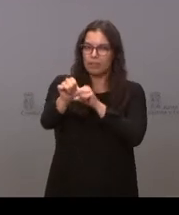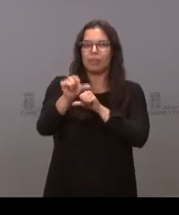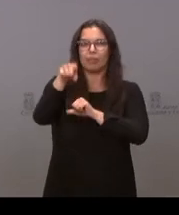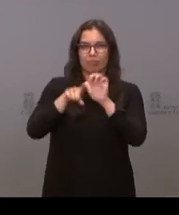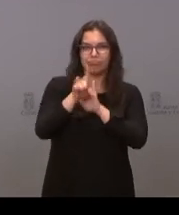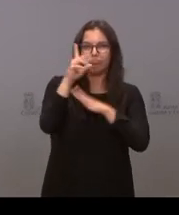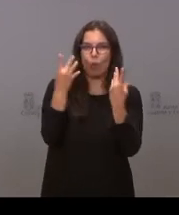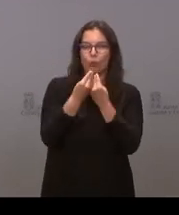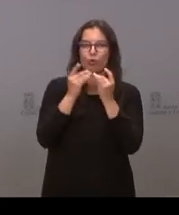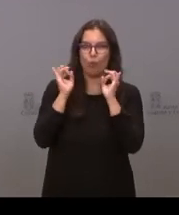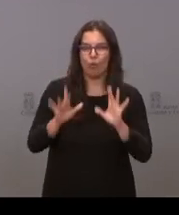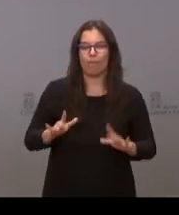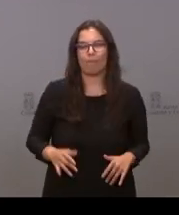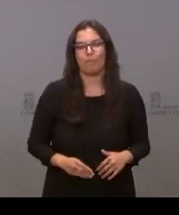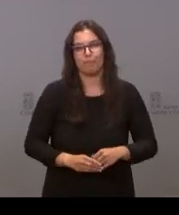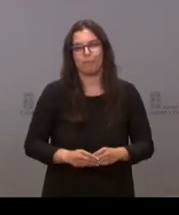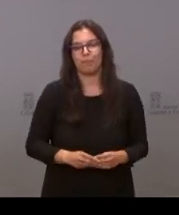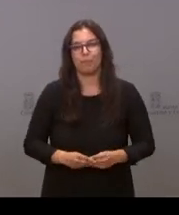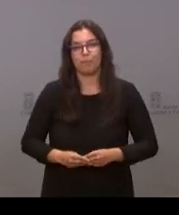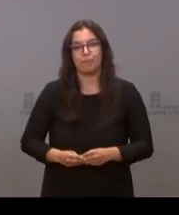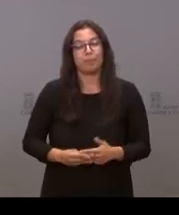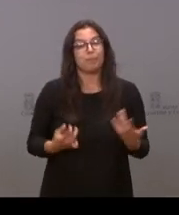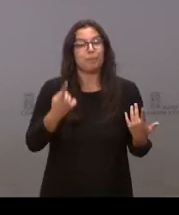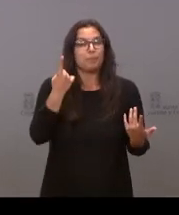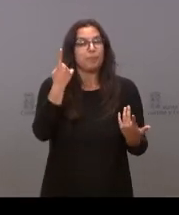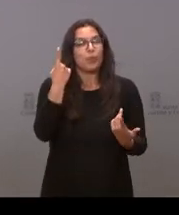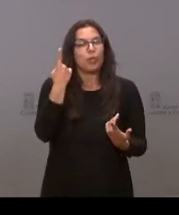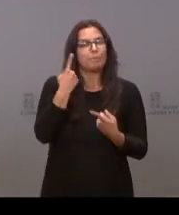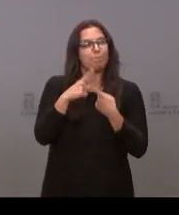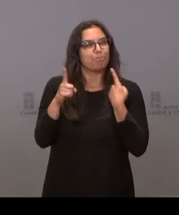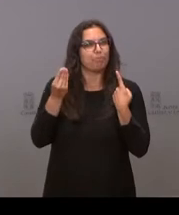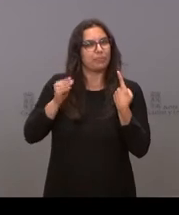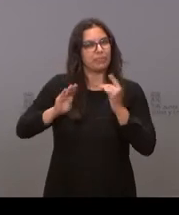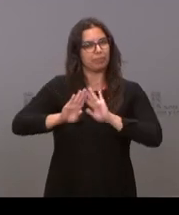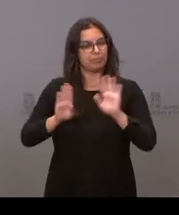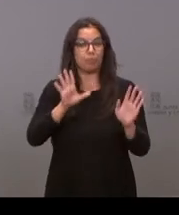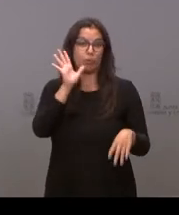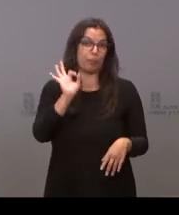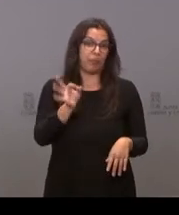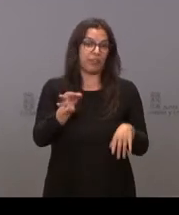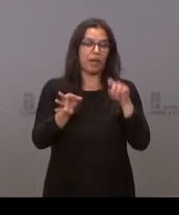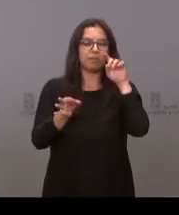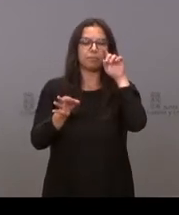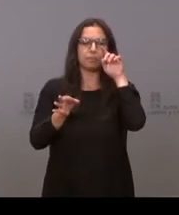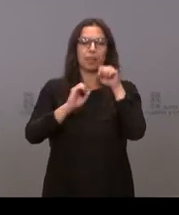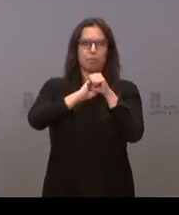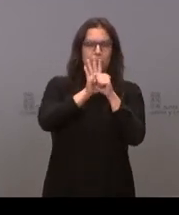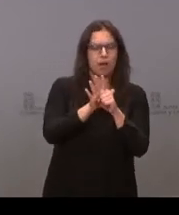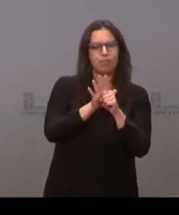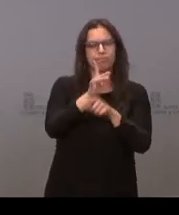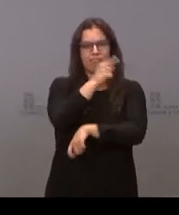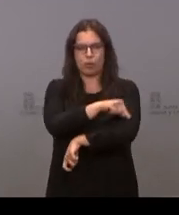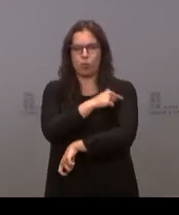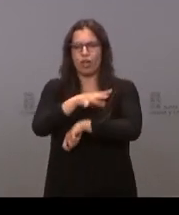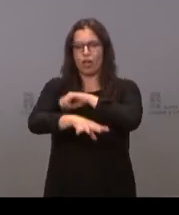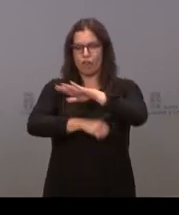recuperación económica. Simplemente un punto adicional, porque es verdad que la pandemia, la vacunación, los fondos